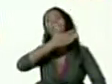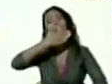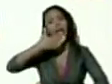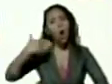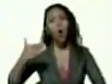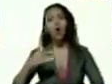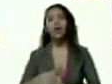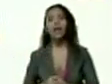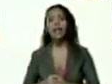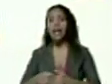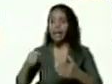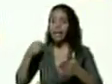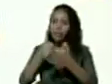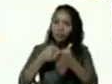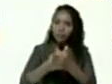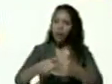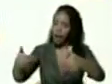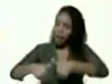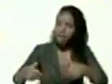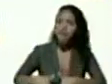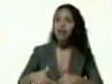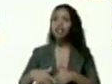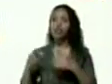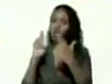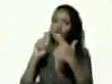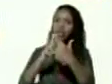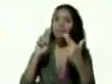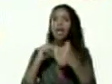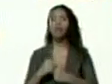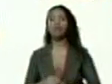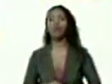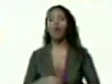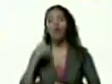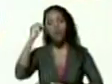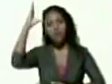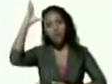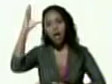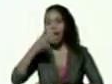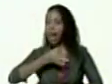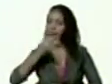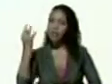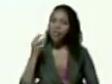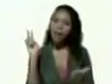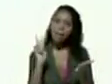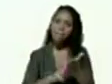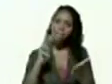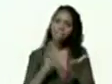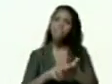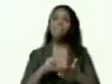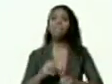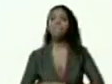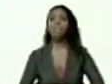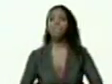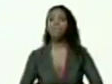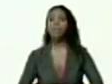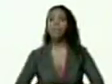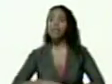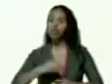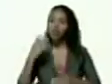sacrificio en la lucha en el conocimiento en la verdad en la verdad en la verdad